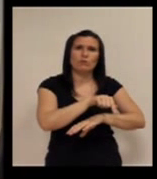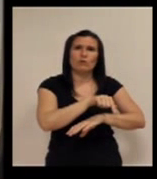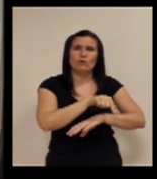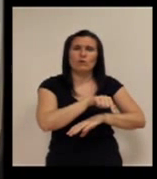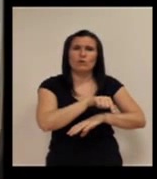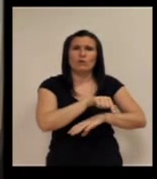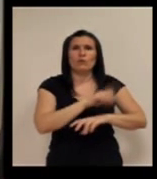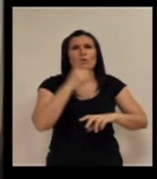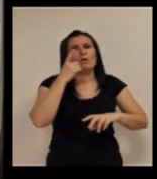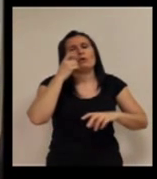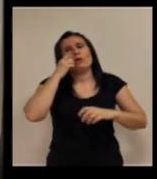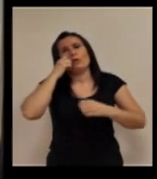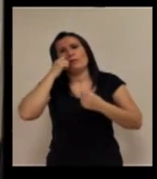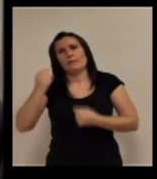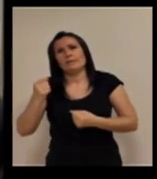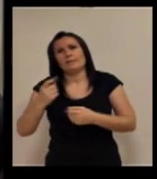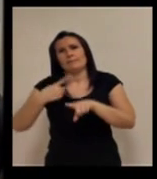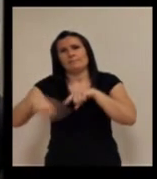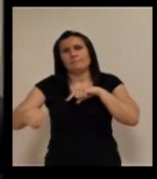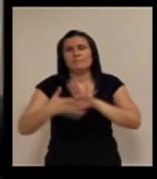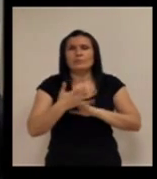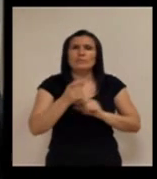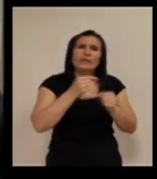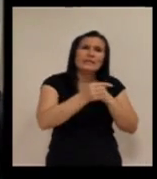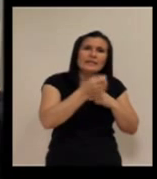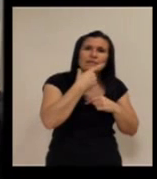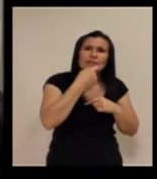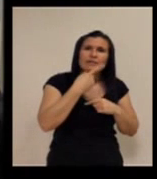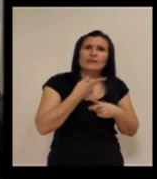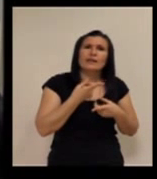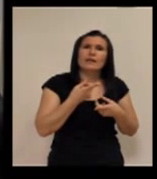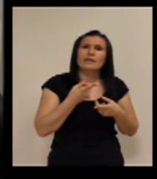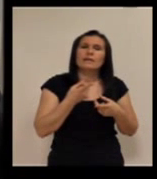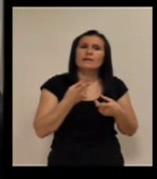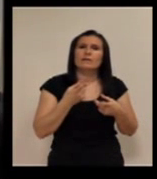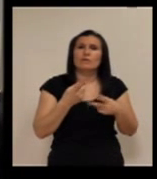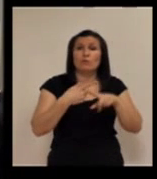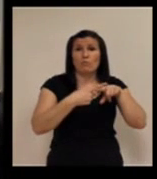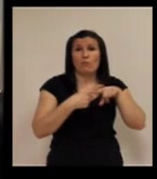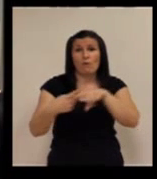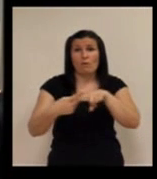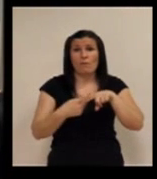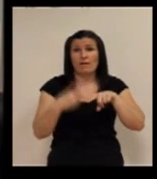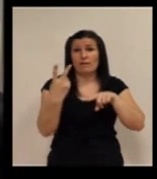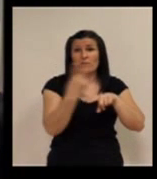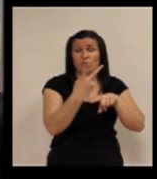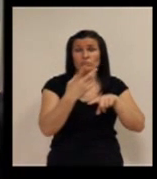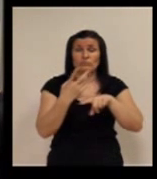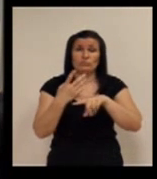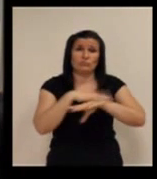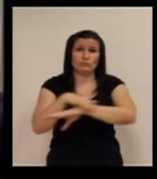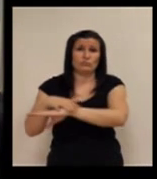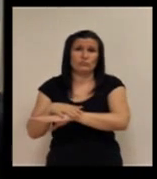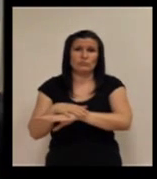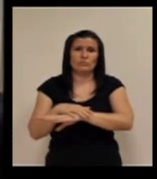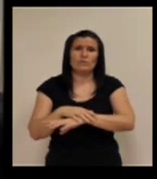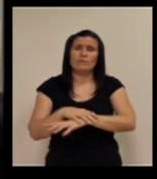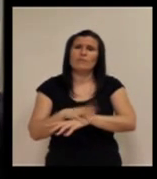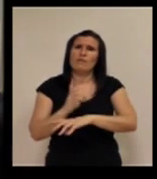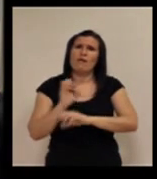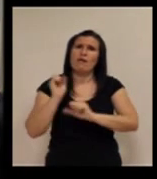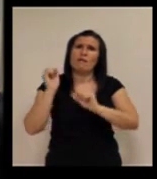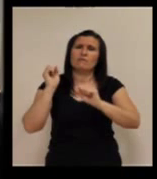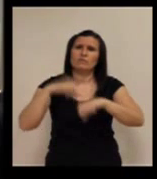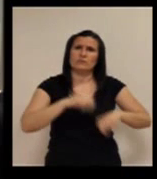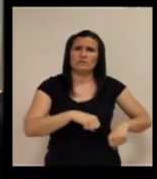es otro ministerio. Entonces la telemedicina, el problema es que compagina o comparte las dos cosas. Entonces hasta que no haya un consenso